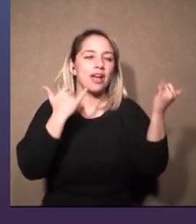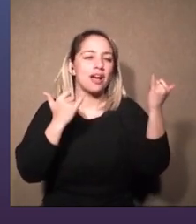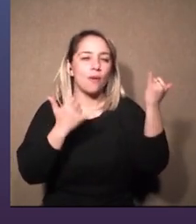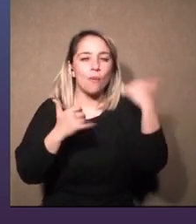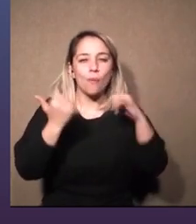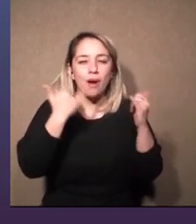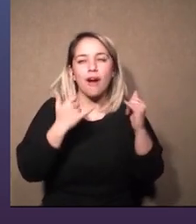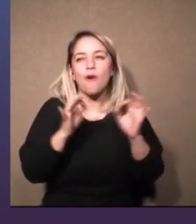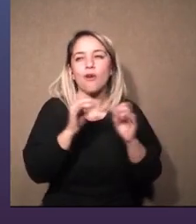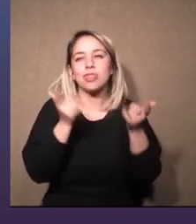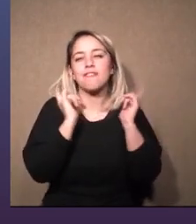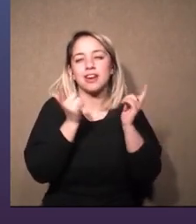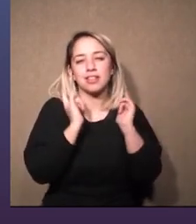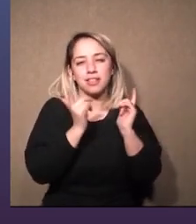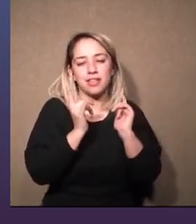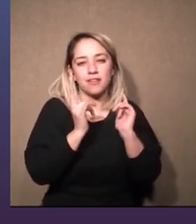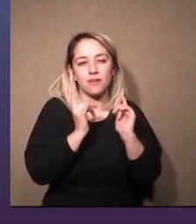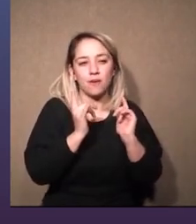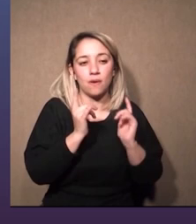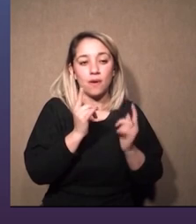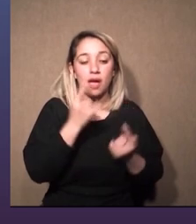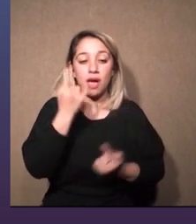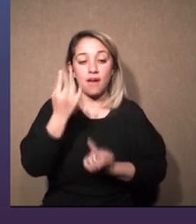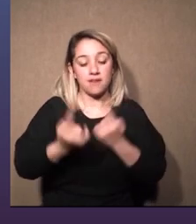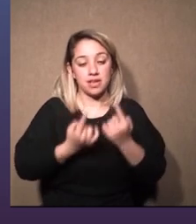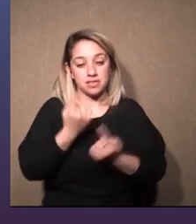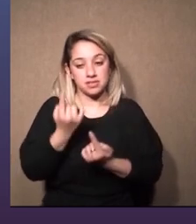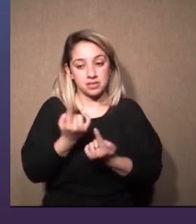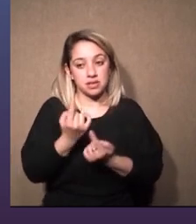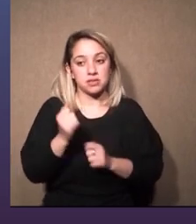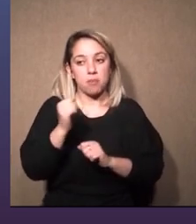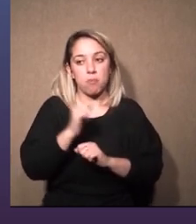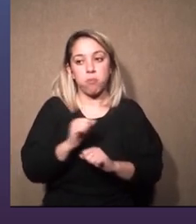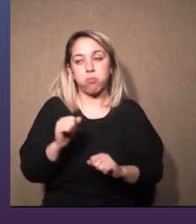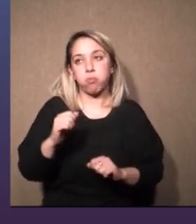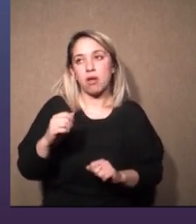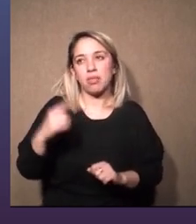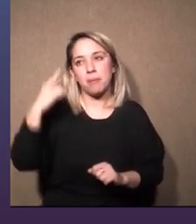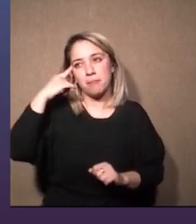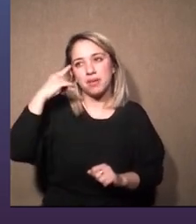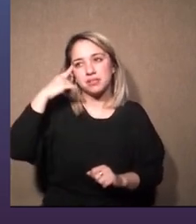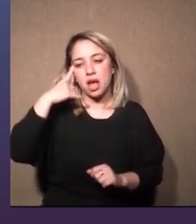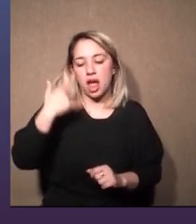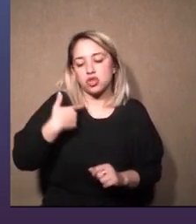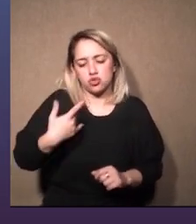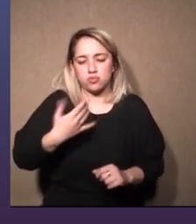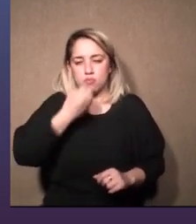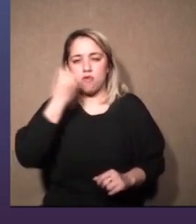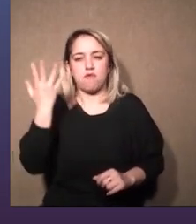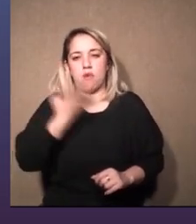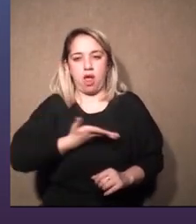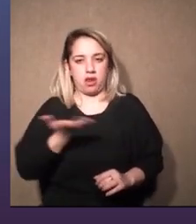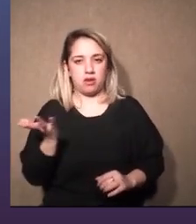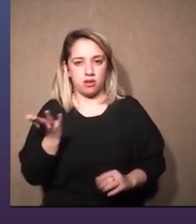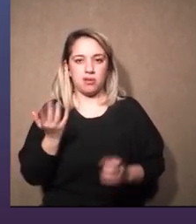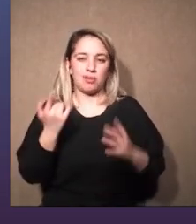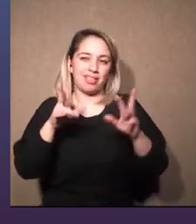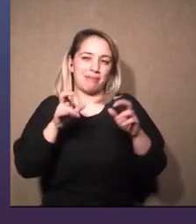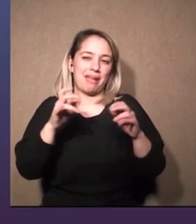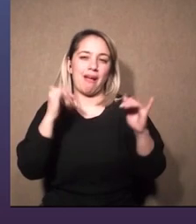uno muy rápidamente pueda creer que es muy bueno en lo que está haciendo